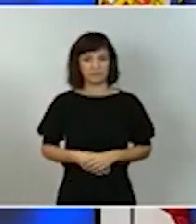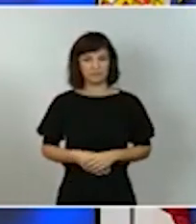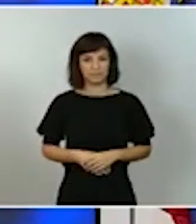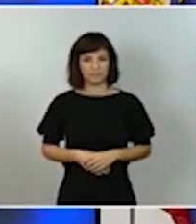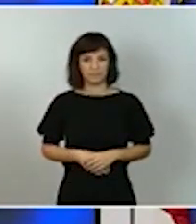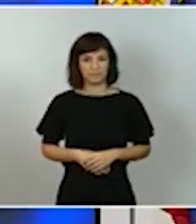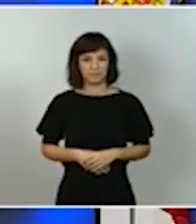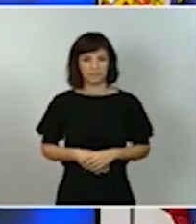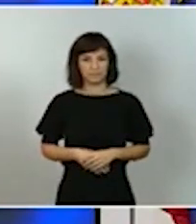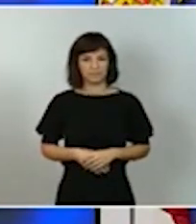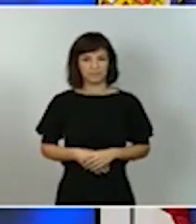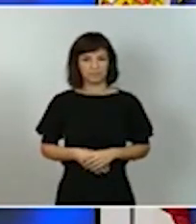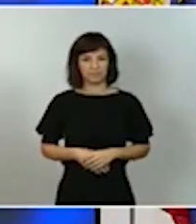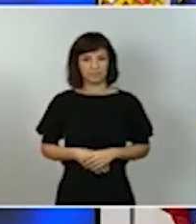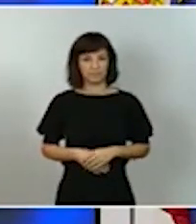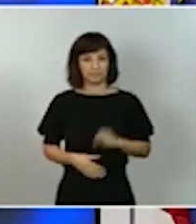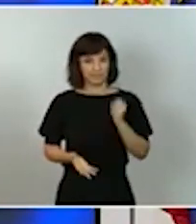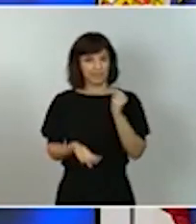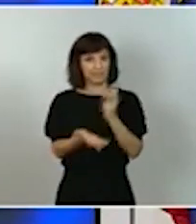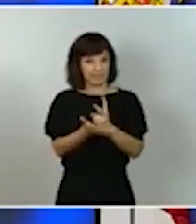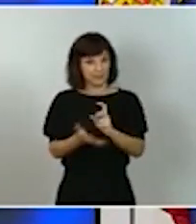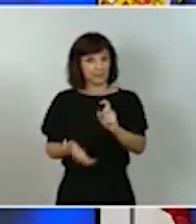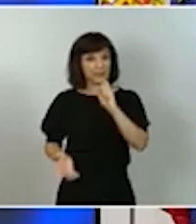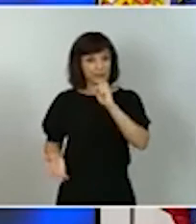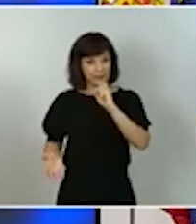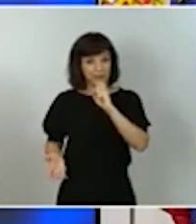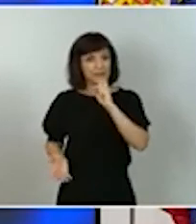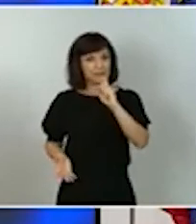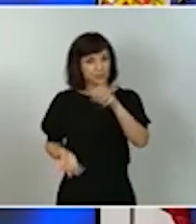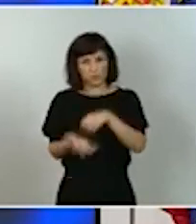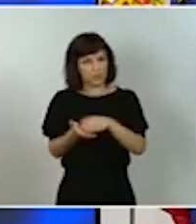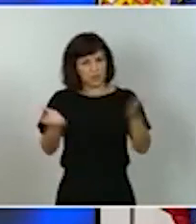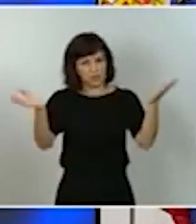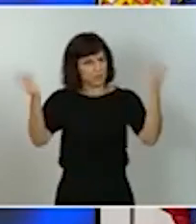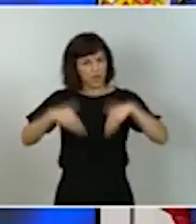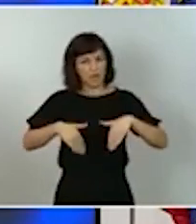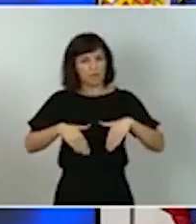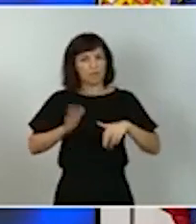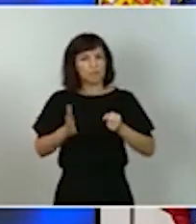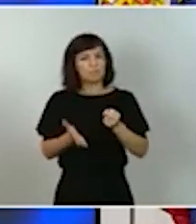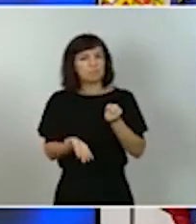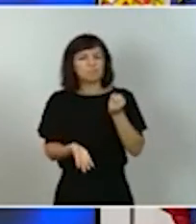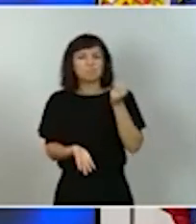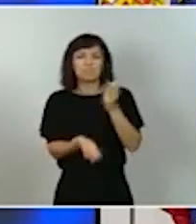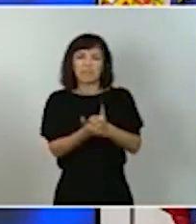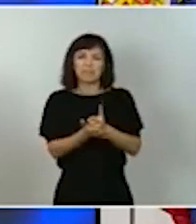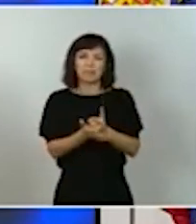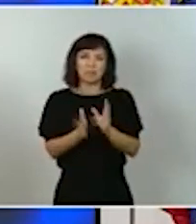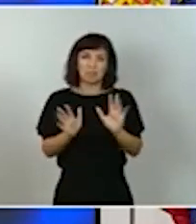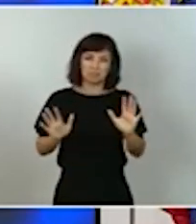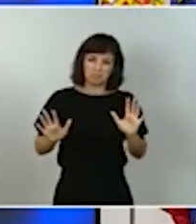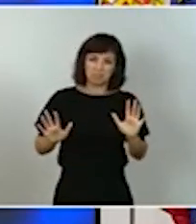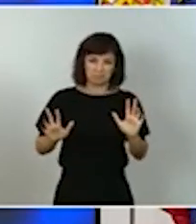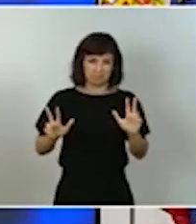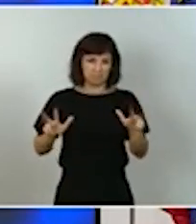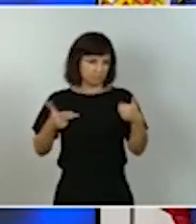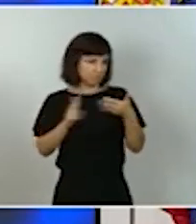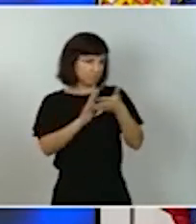tenemos un reto difícil sin duda alguna pero tenemos también un reto me permitirán que así lo describa